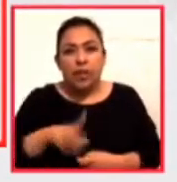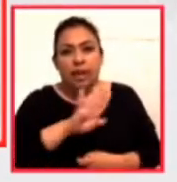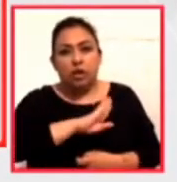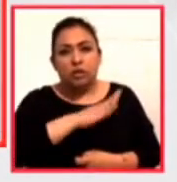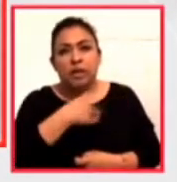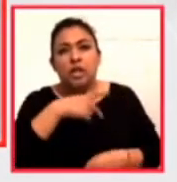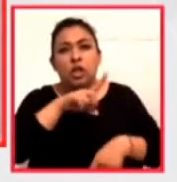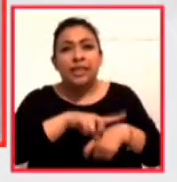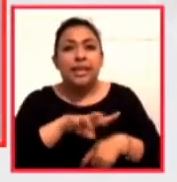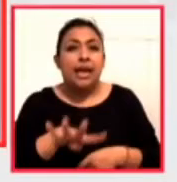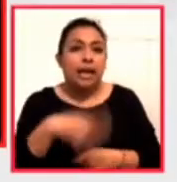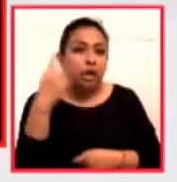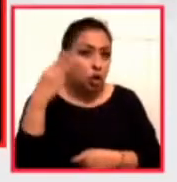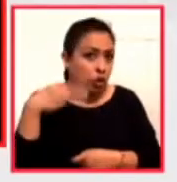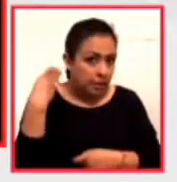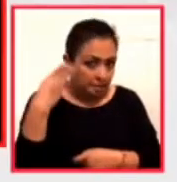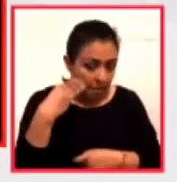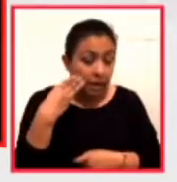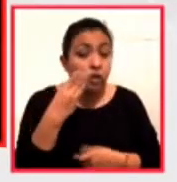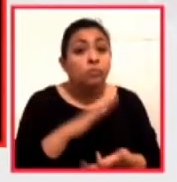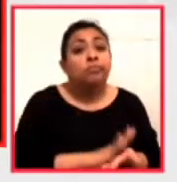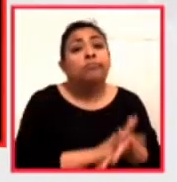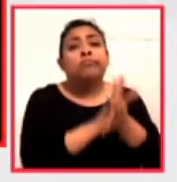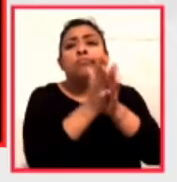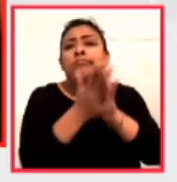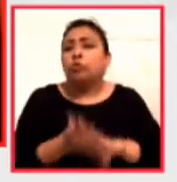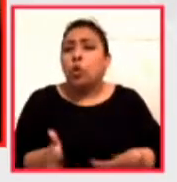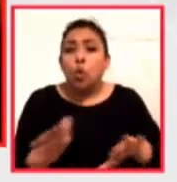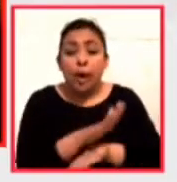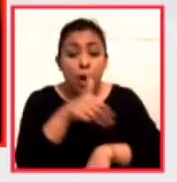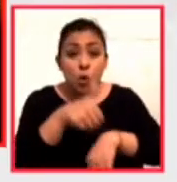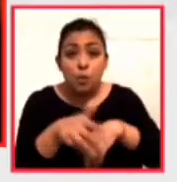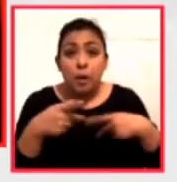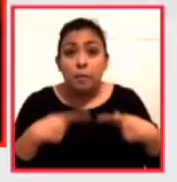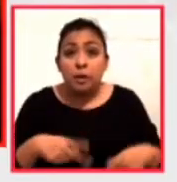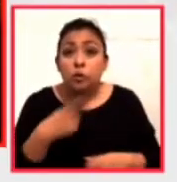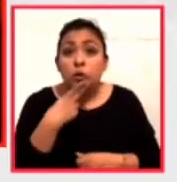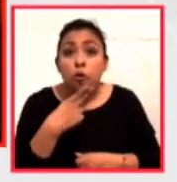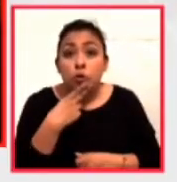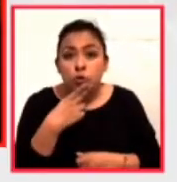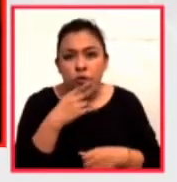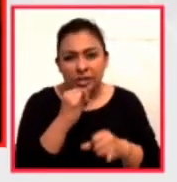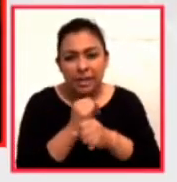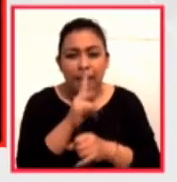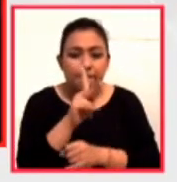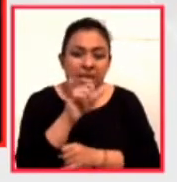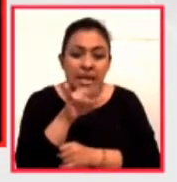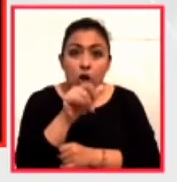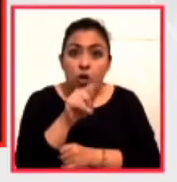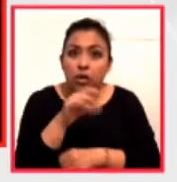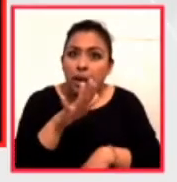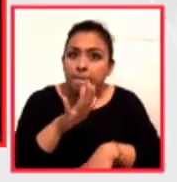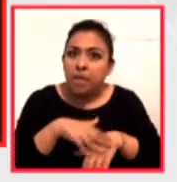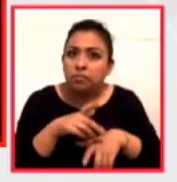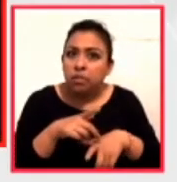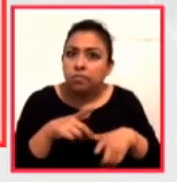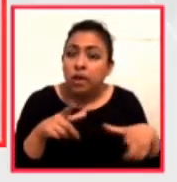de marzo. Esto se traduce en que el número de usuarios de la web de la Pinacoteca se ha incrementado en un